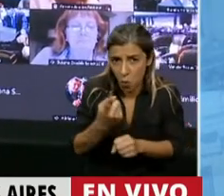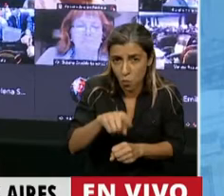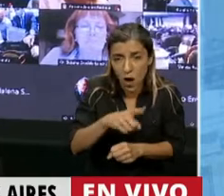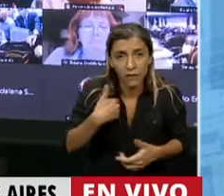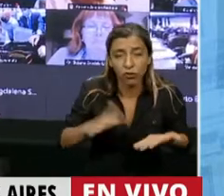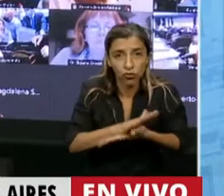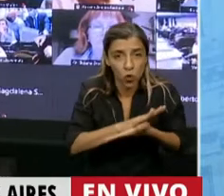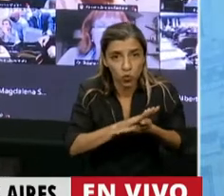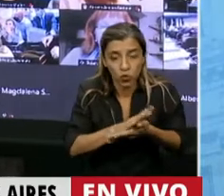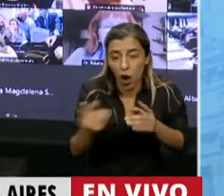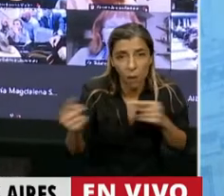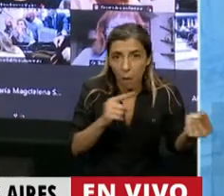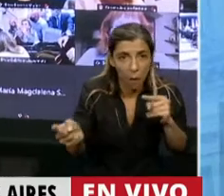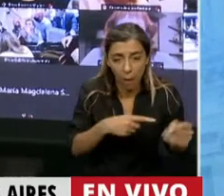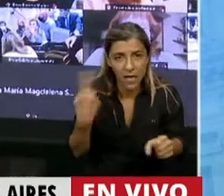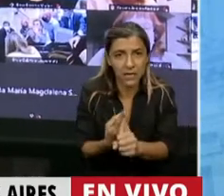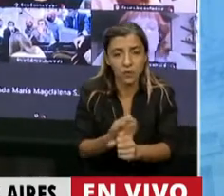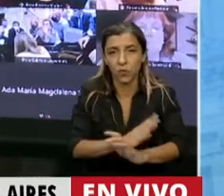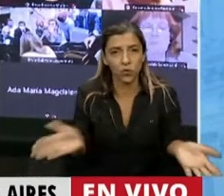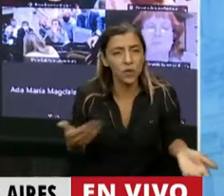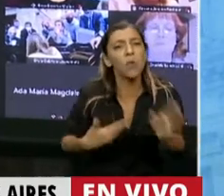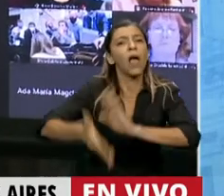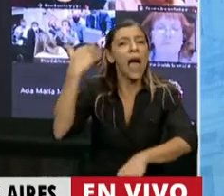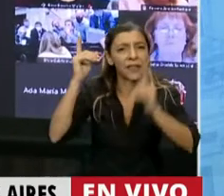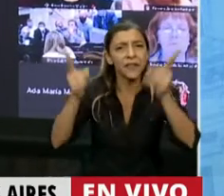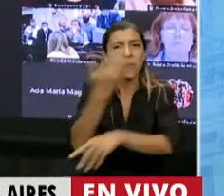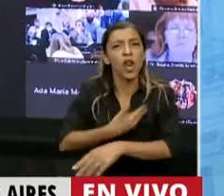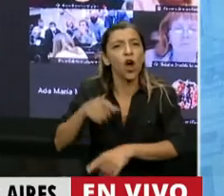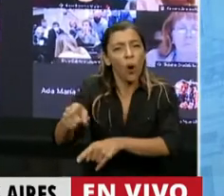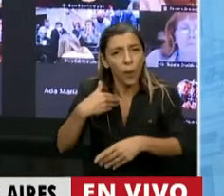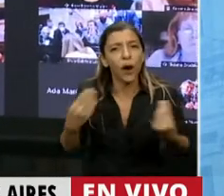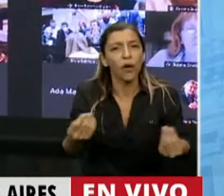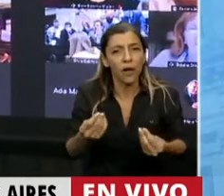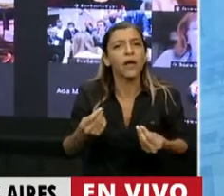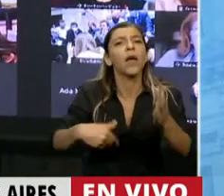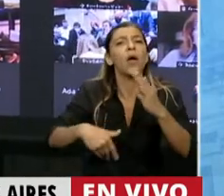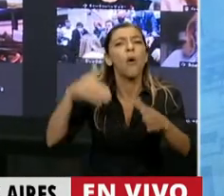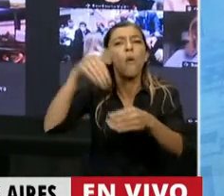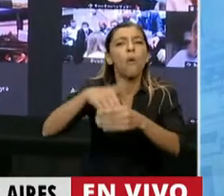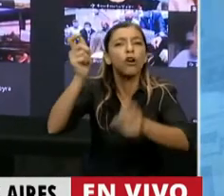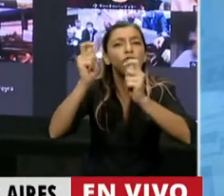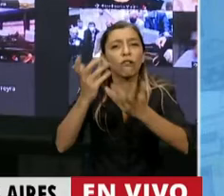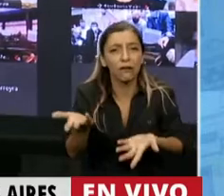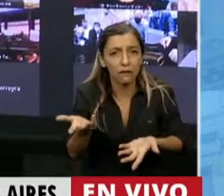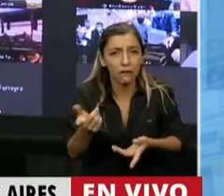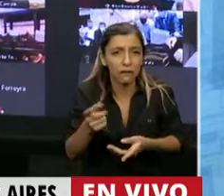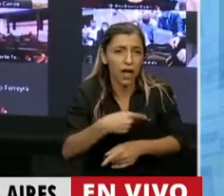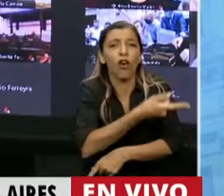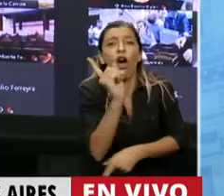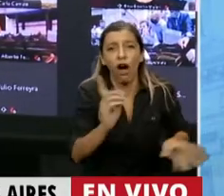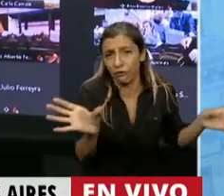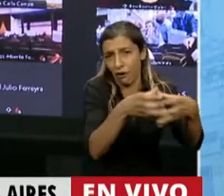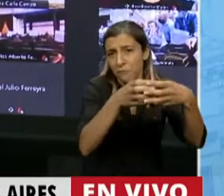Porque en definitiva, cuando ellos gobernaban, ¿quién les votaba las leyes si no tenían mayoría? Se lo votaban la mayoría de los bloques del